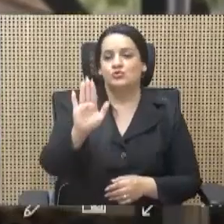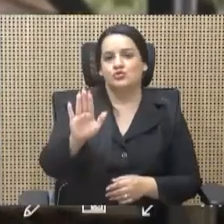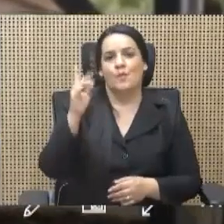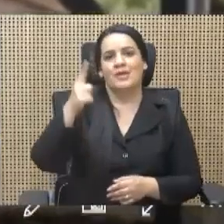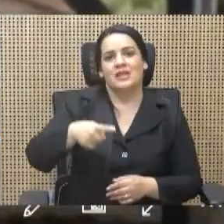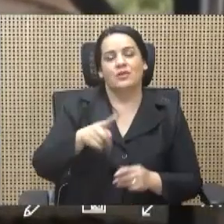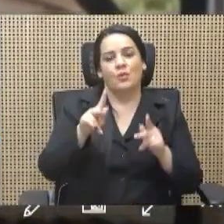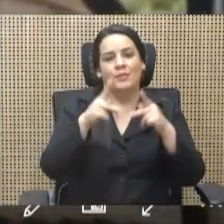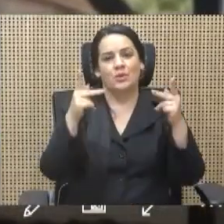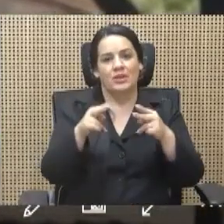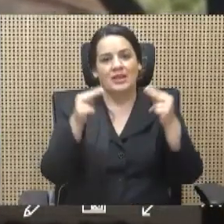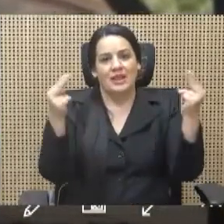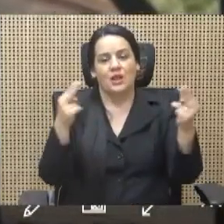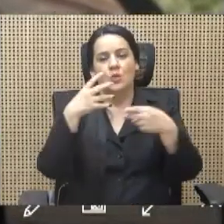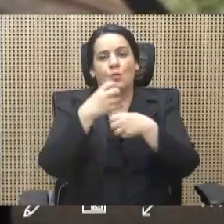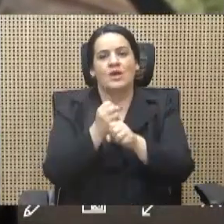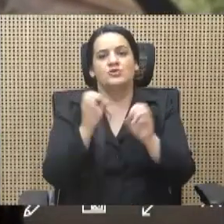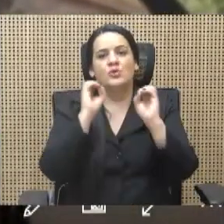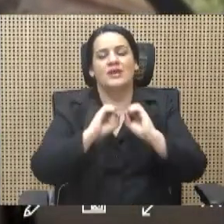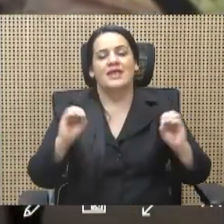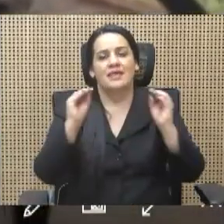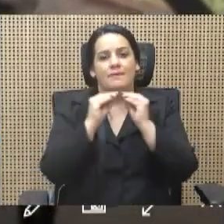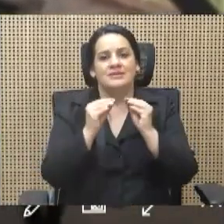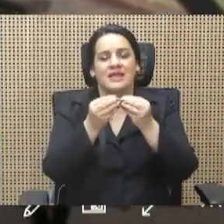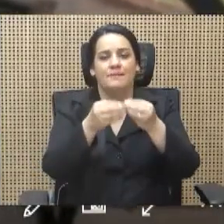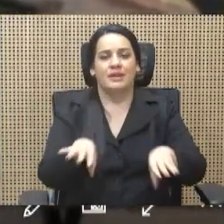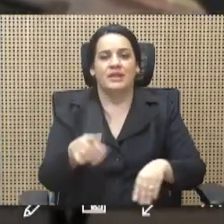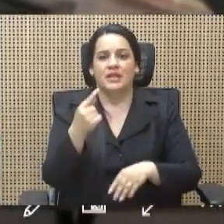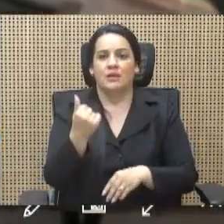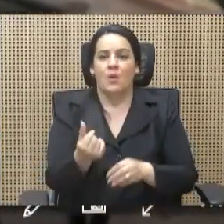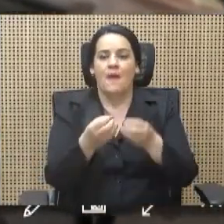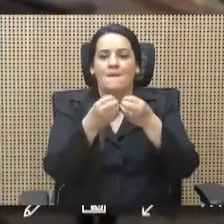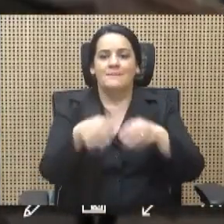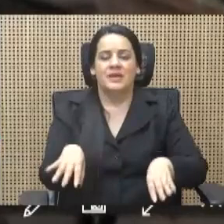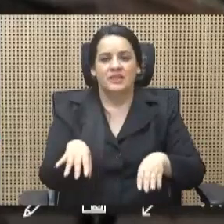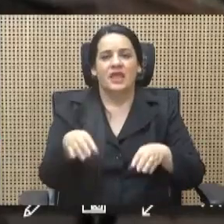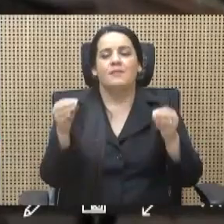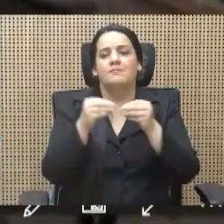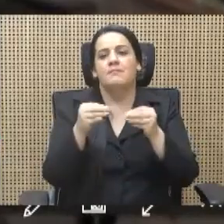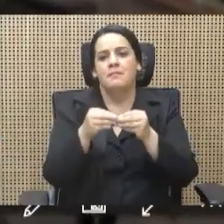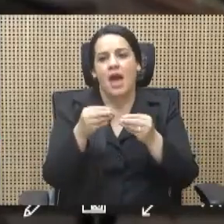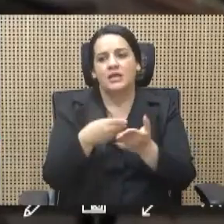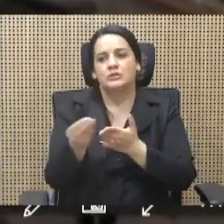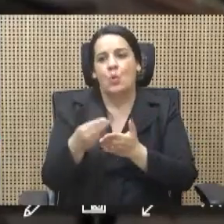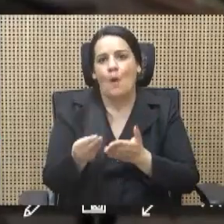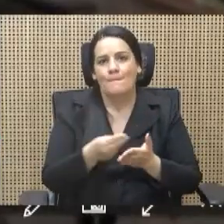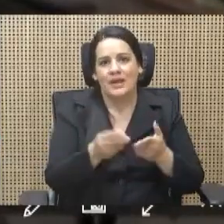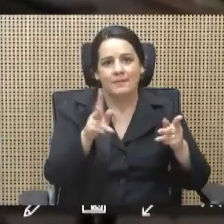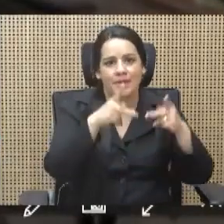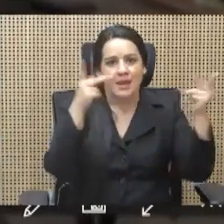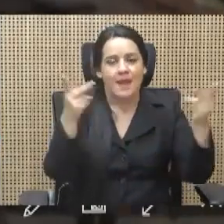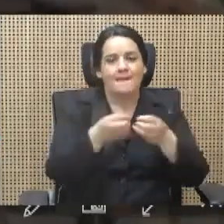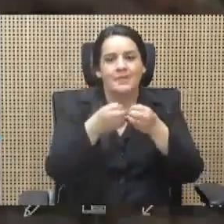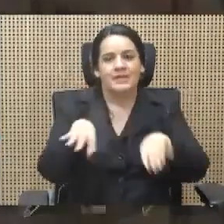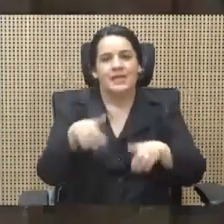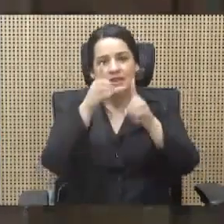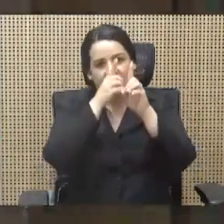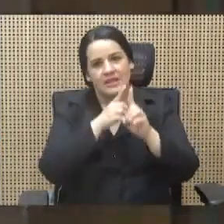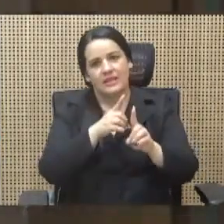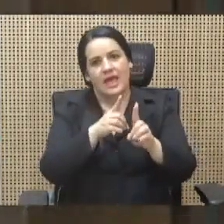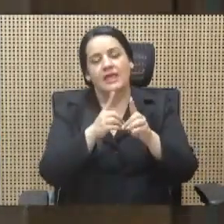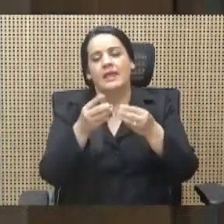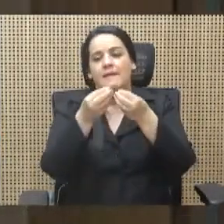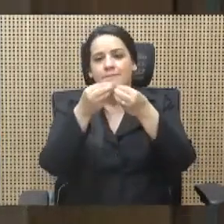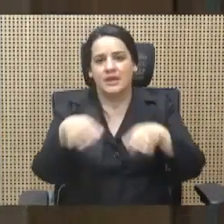más que perder dinero, perder circulación, perder dignidad y perder credibilidad. Puedo asegurarle, don Armando,